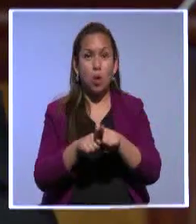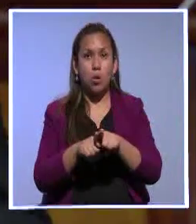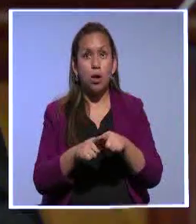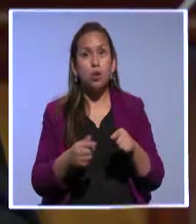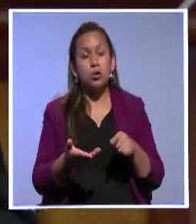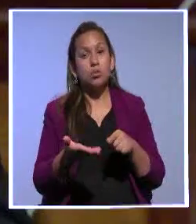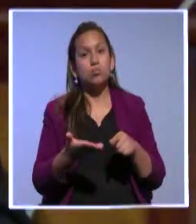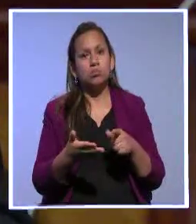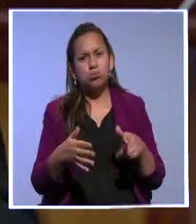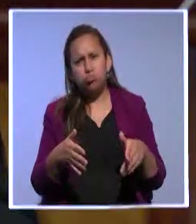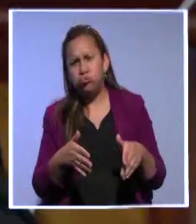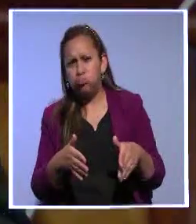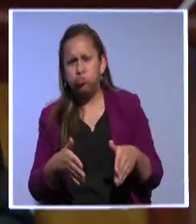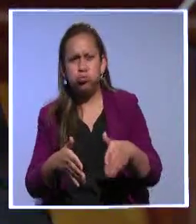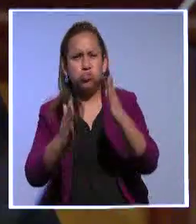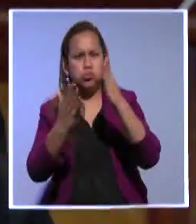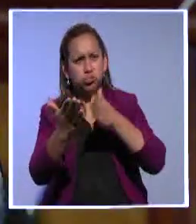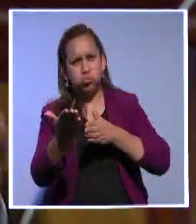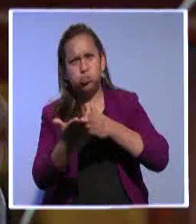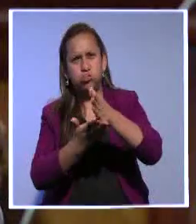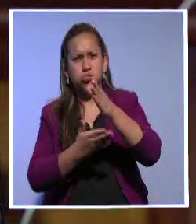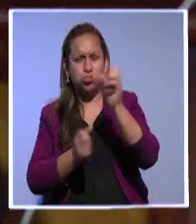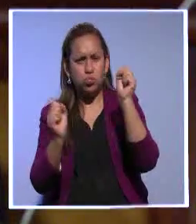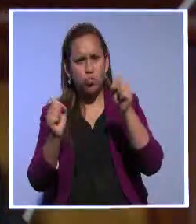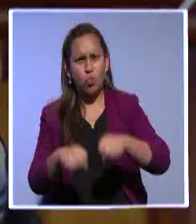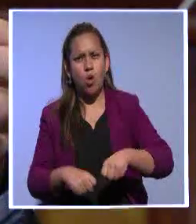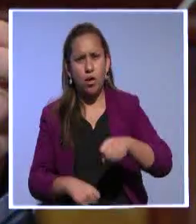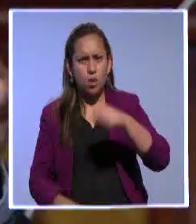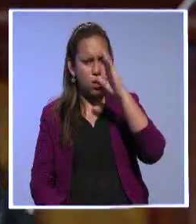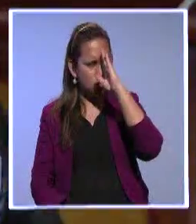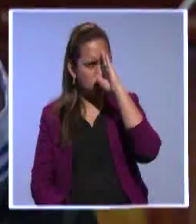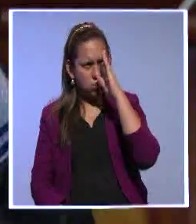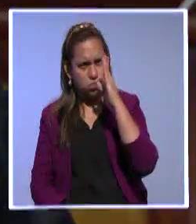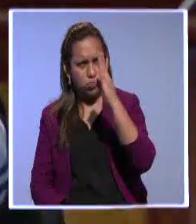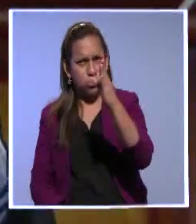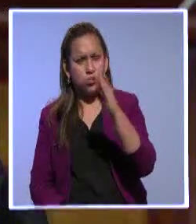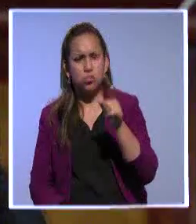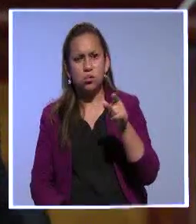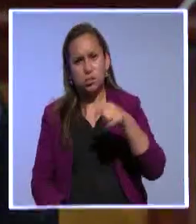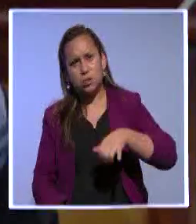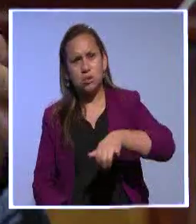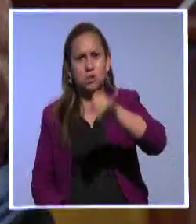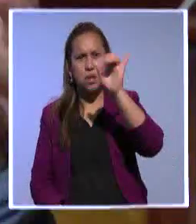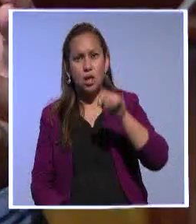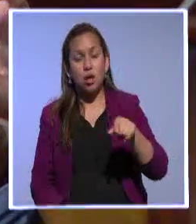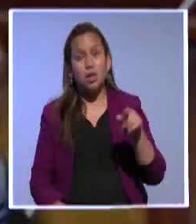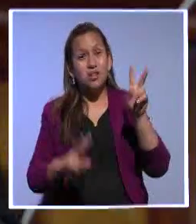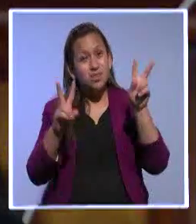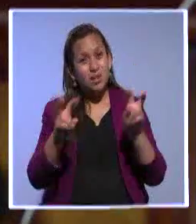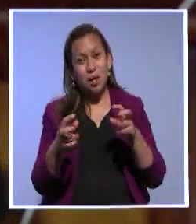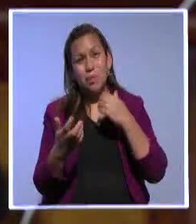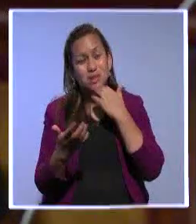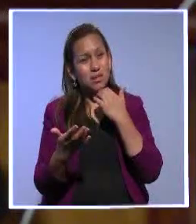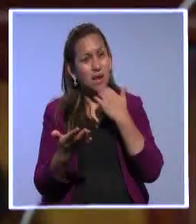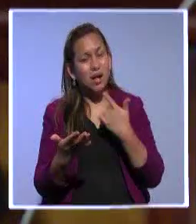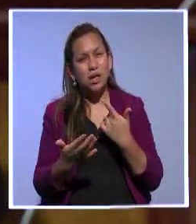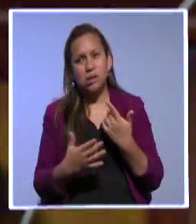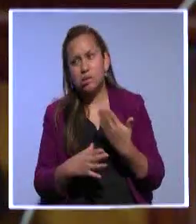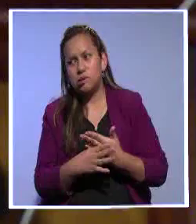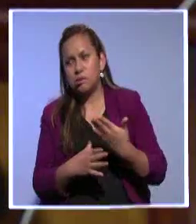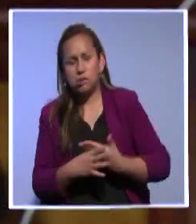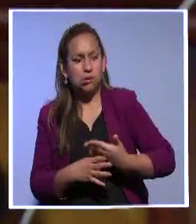encontrar el camino más idóneo que permita corregir, repito, los temas que de alguna manera están molestando, están